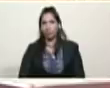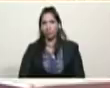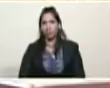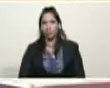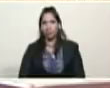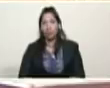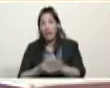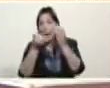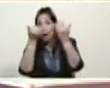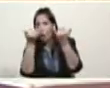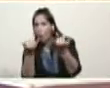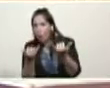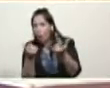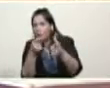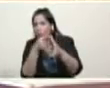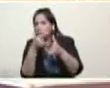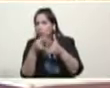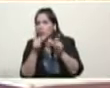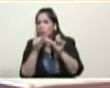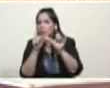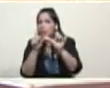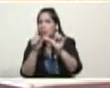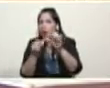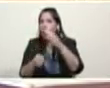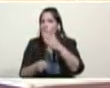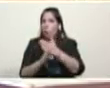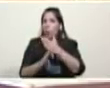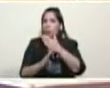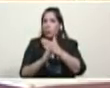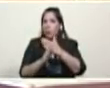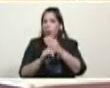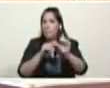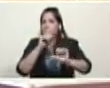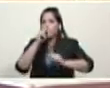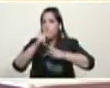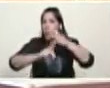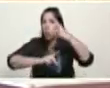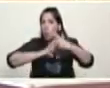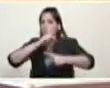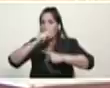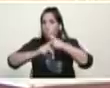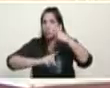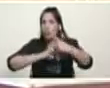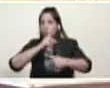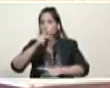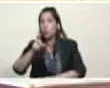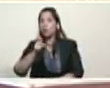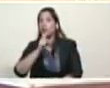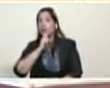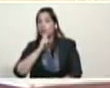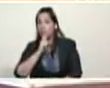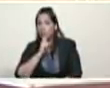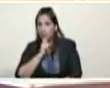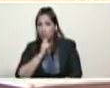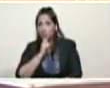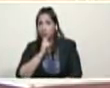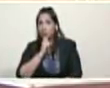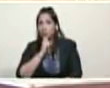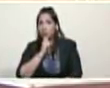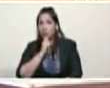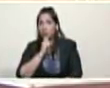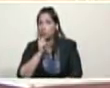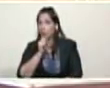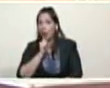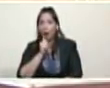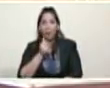Ahora, entonces, queda continuar el proceso difícil, complejo, imperfecto aún,